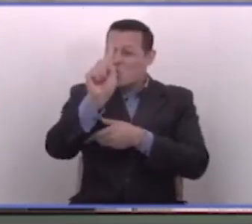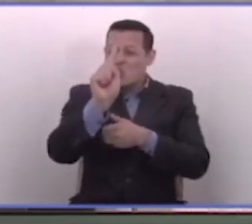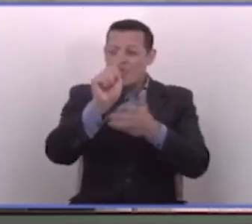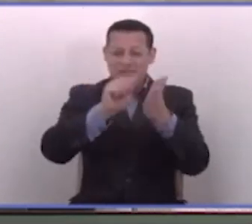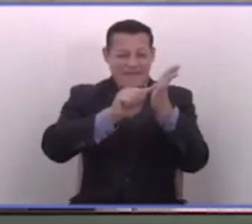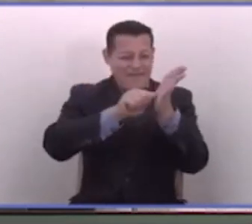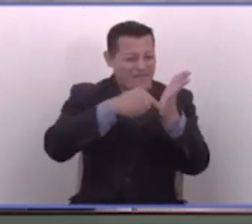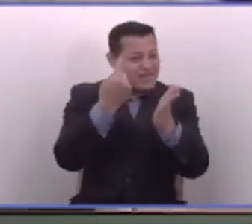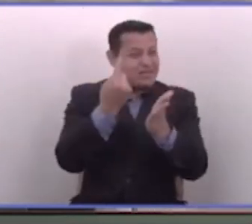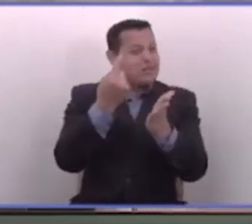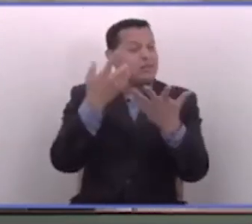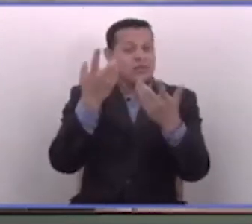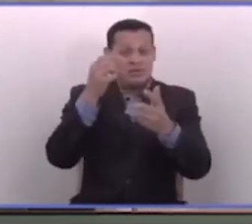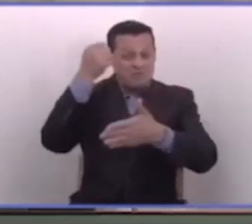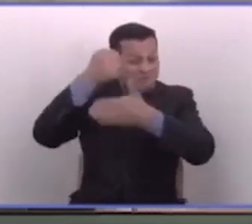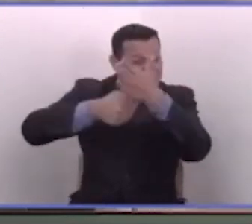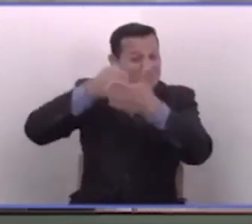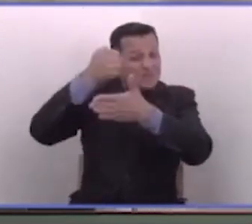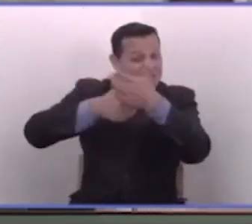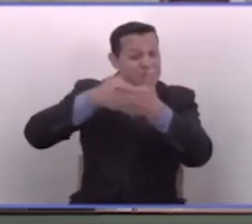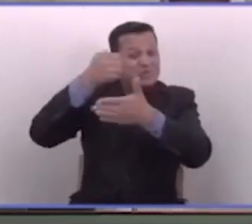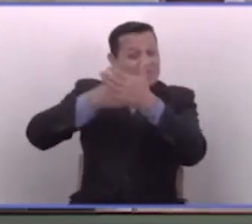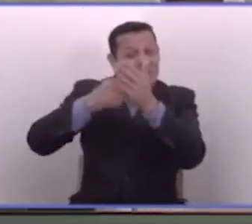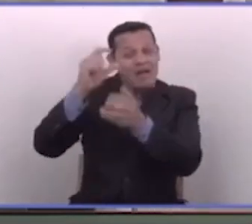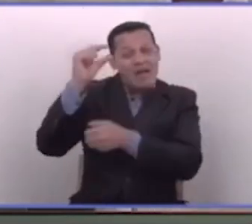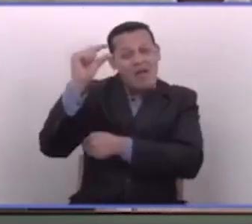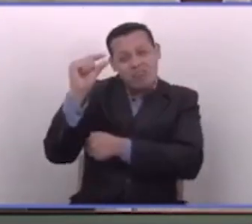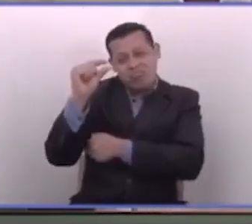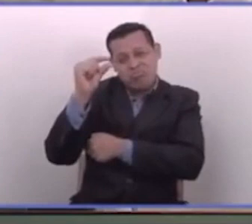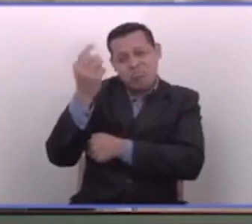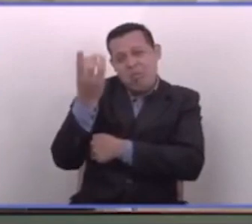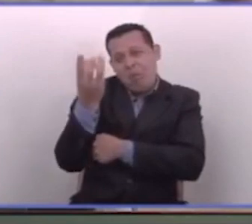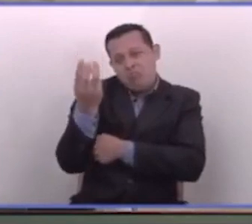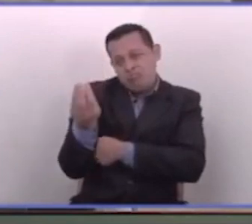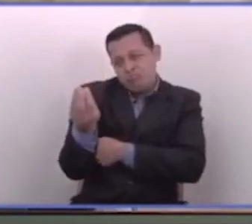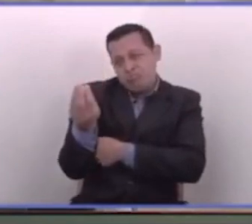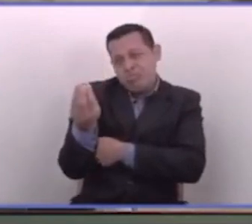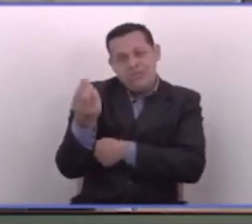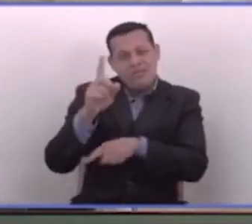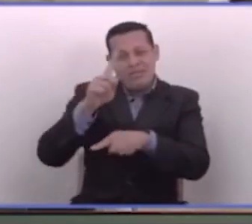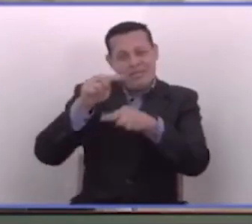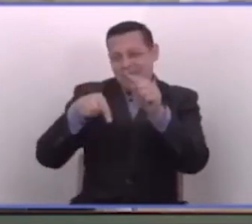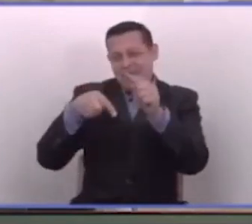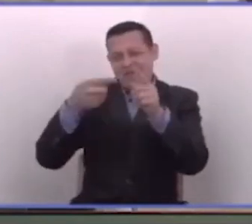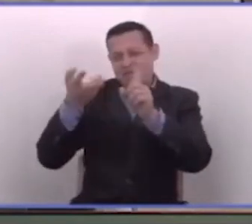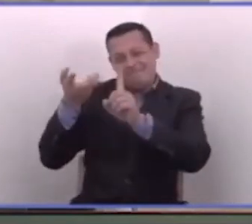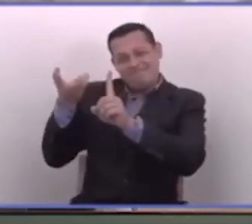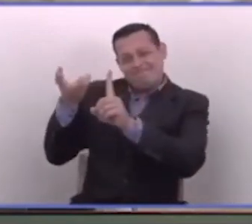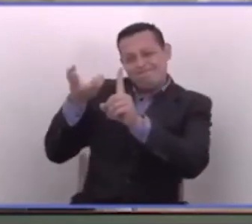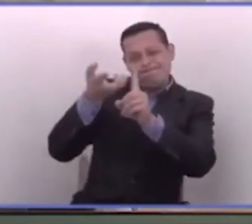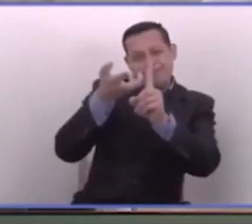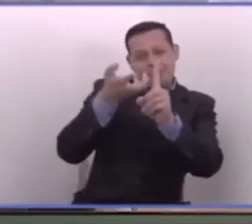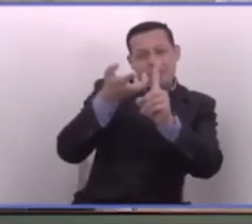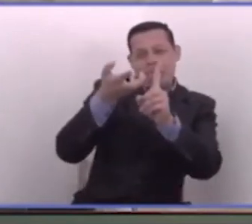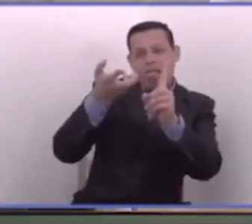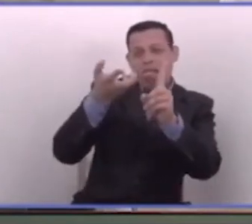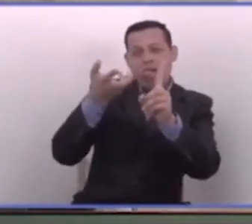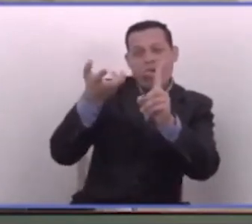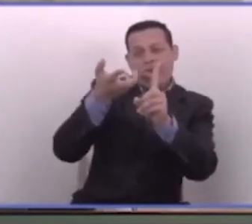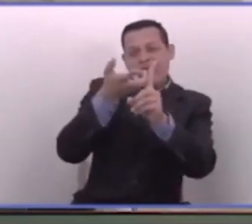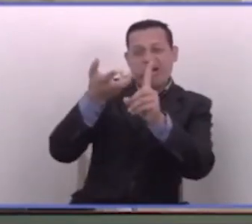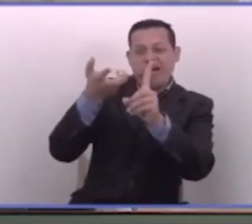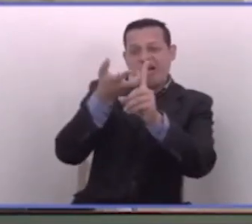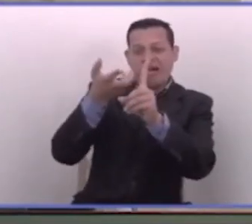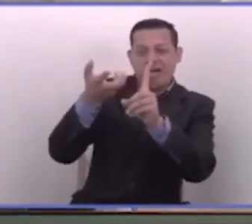todas que su lucha minúscula no puede seguir siendo el tropiezo de todo un